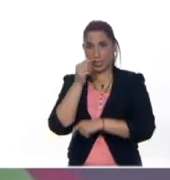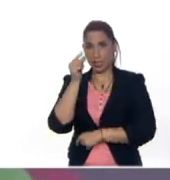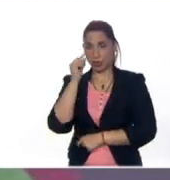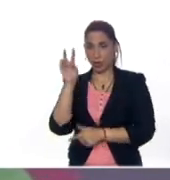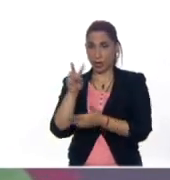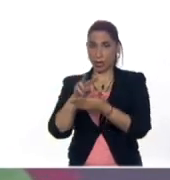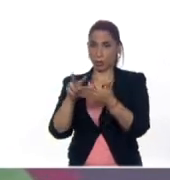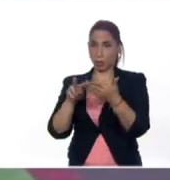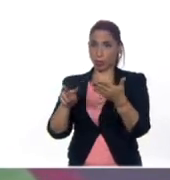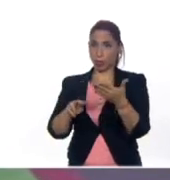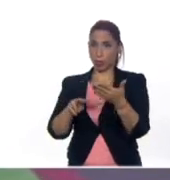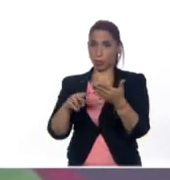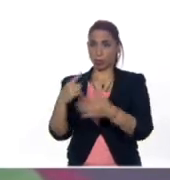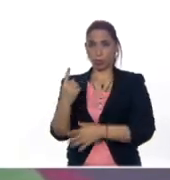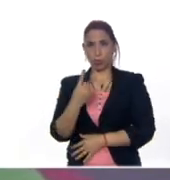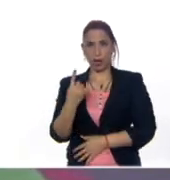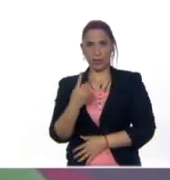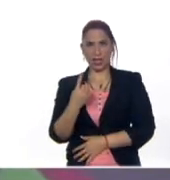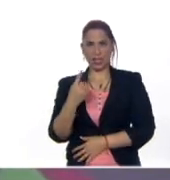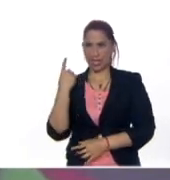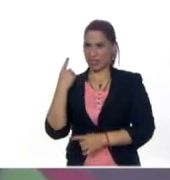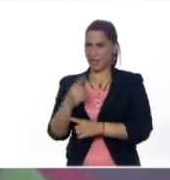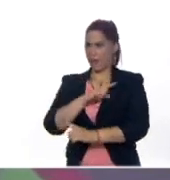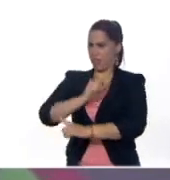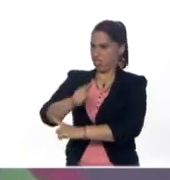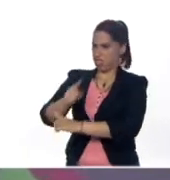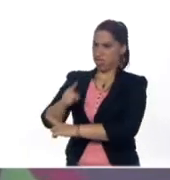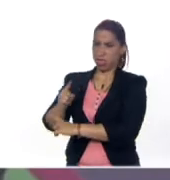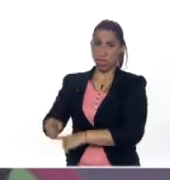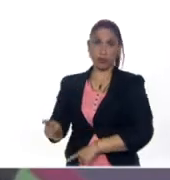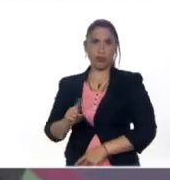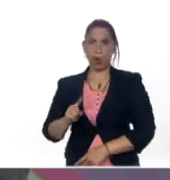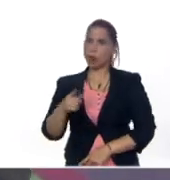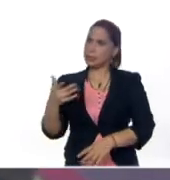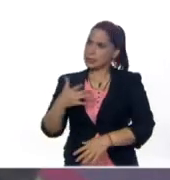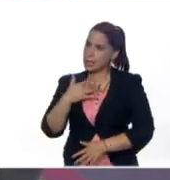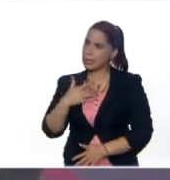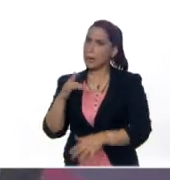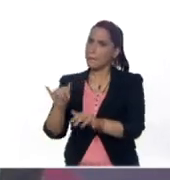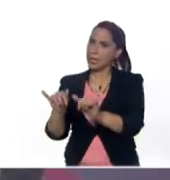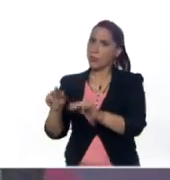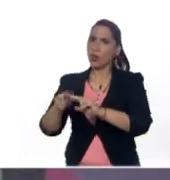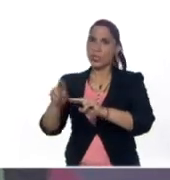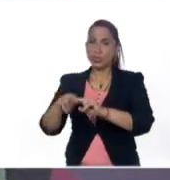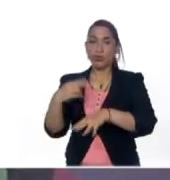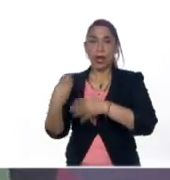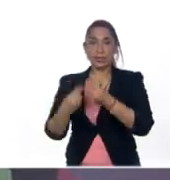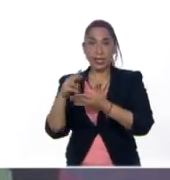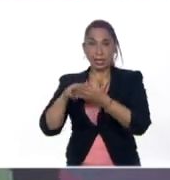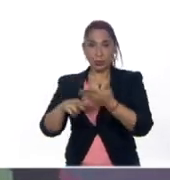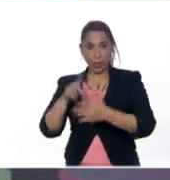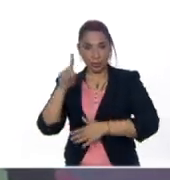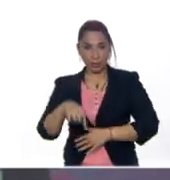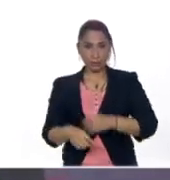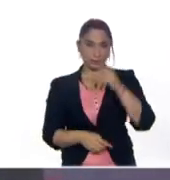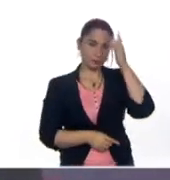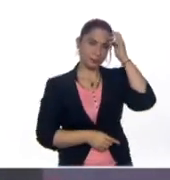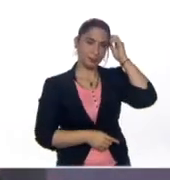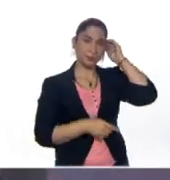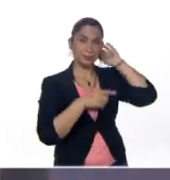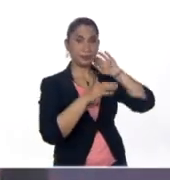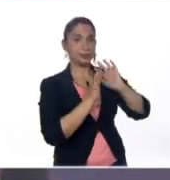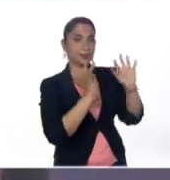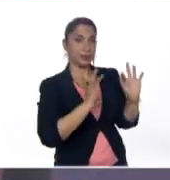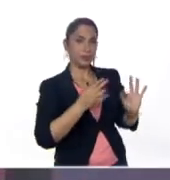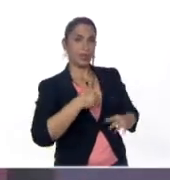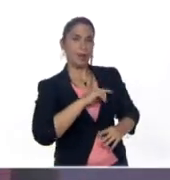no solamente, o va a ser algo impuesto, sino que ellos se van a sentir contentos de realizar esas lecturas. Así es. Y de esta manera,